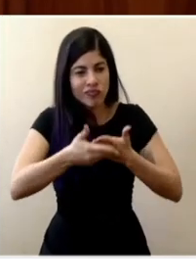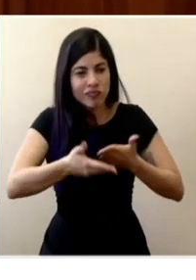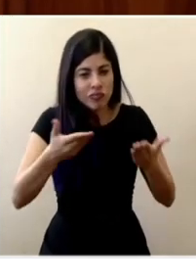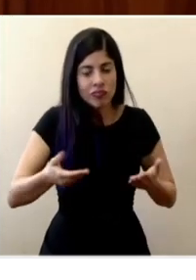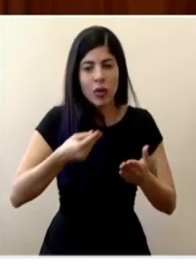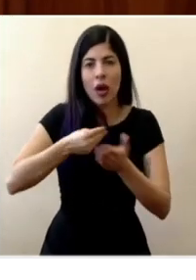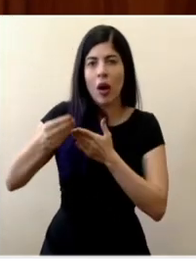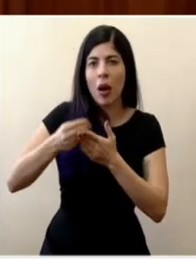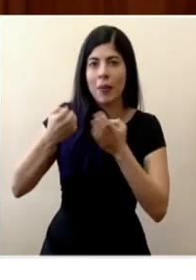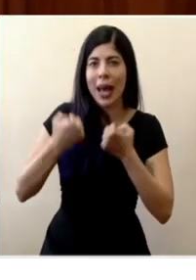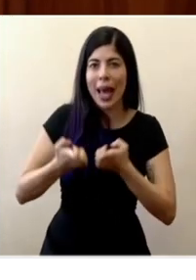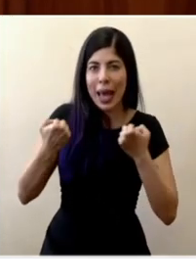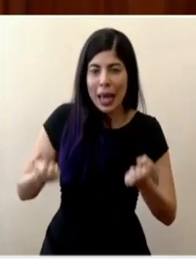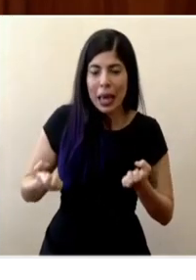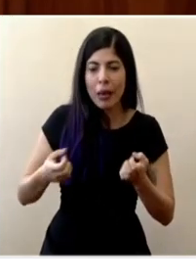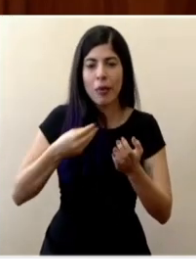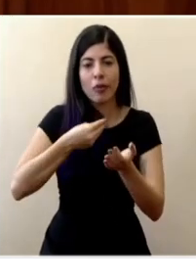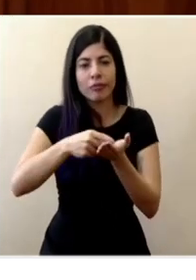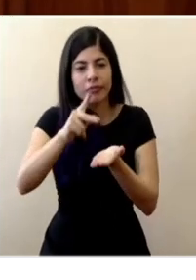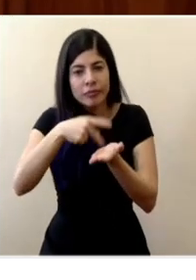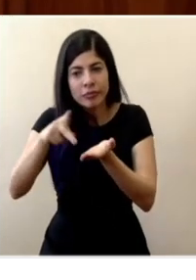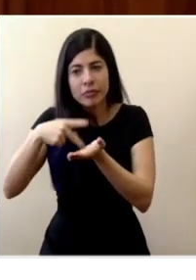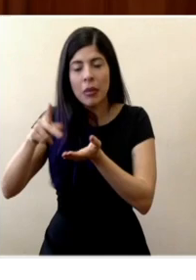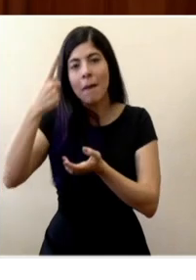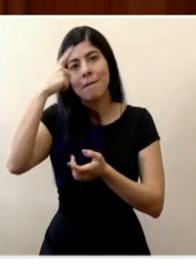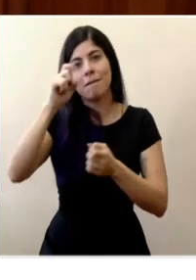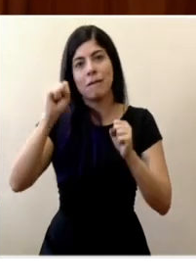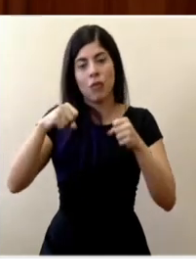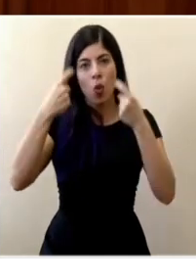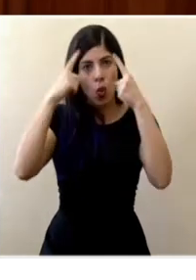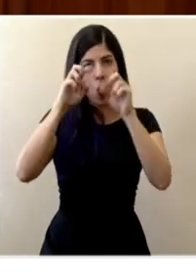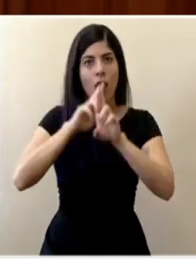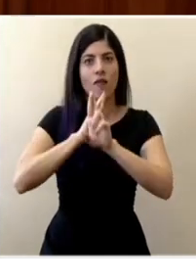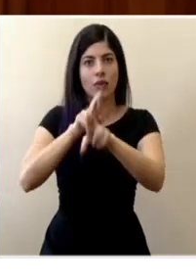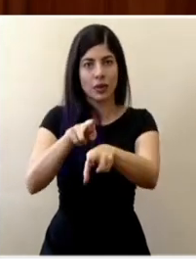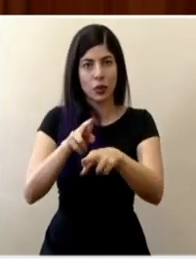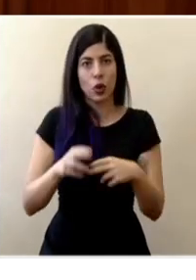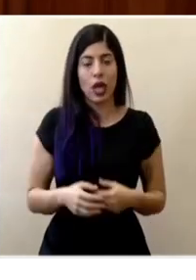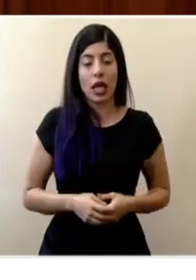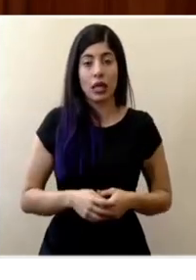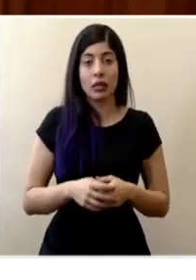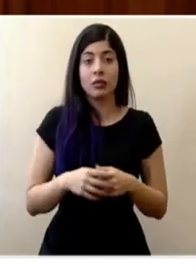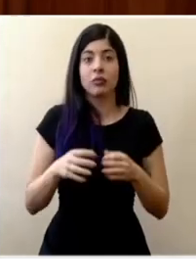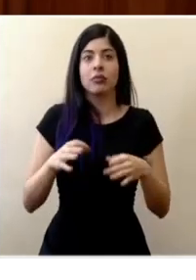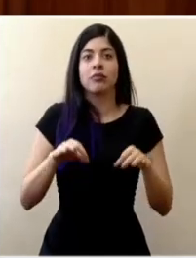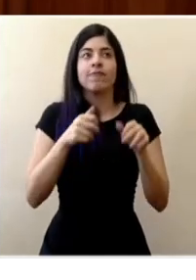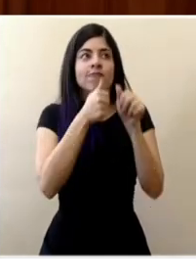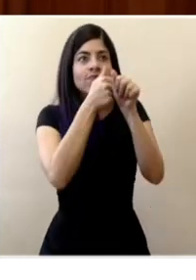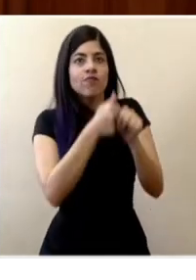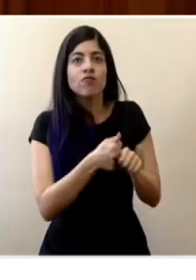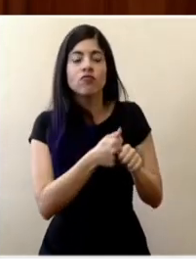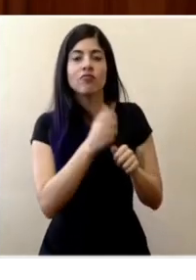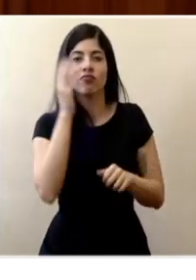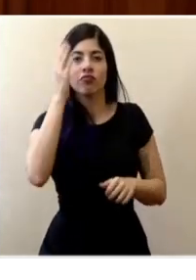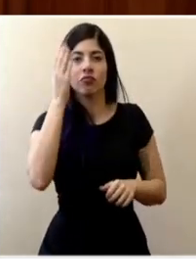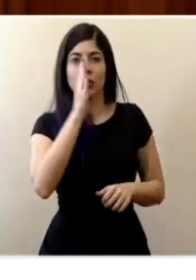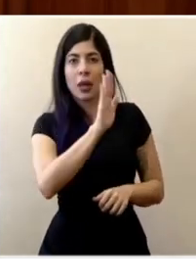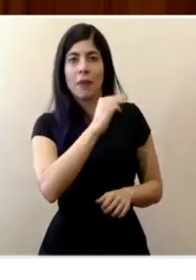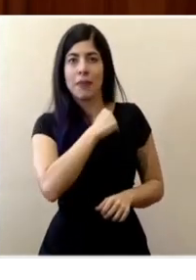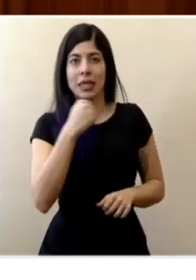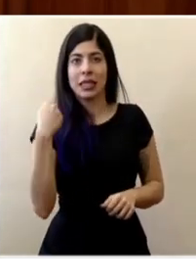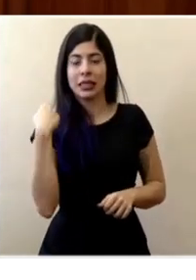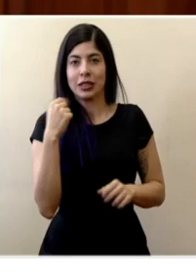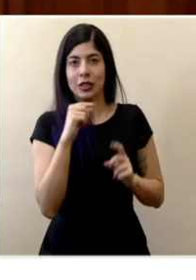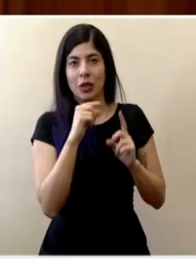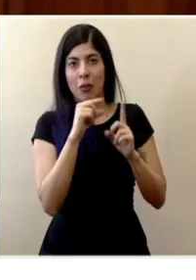en equipo y en recursos para tratar de responder. Haciendo eco de las palabras del señor ministro,